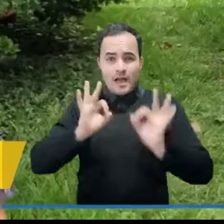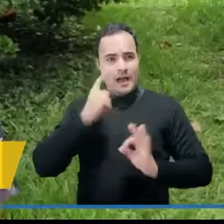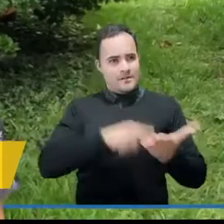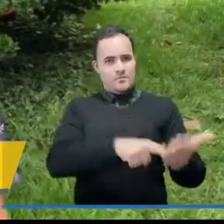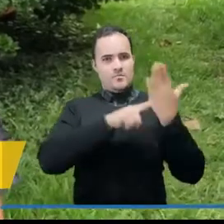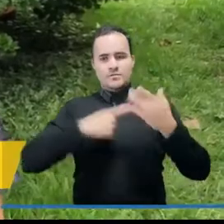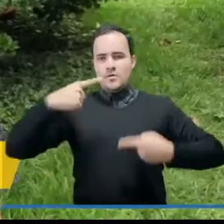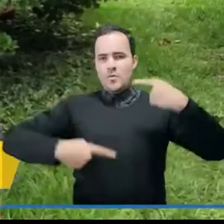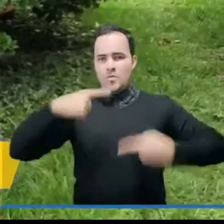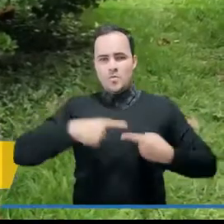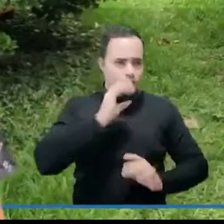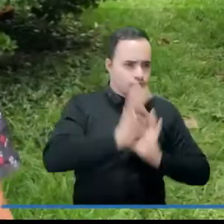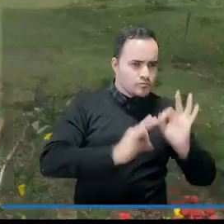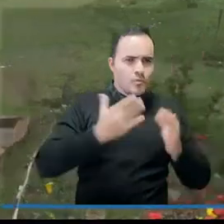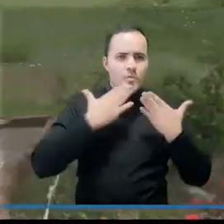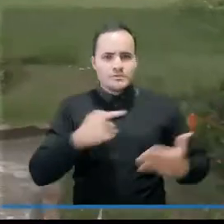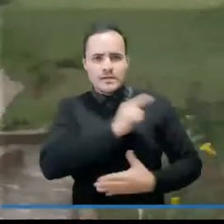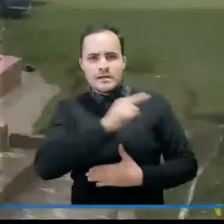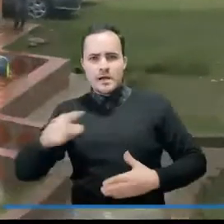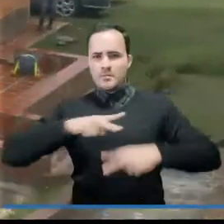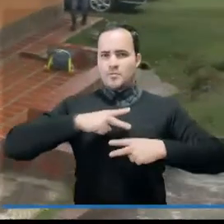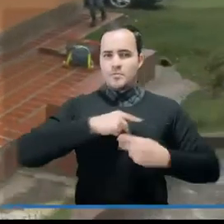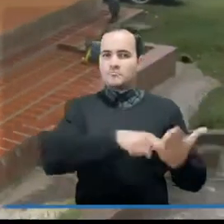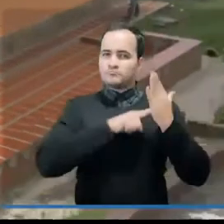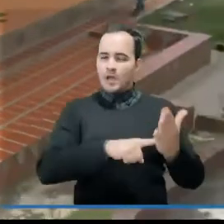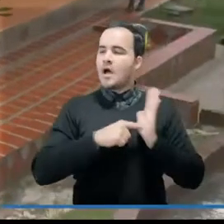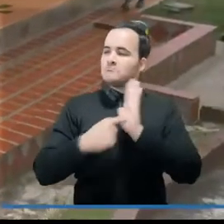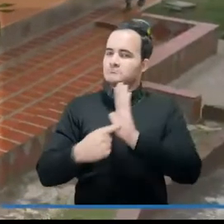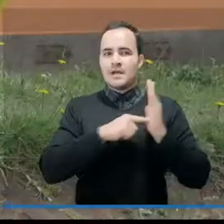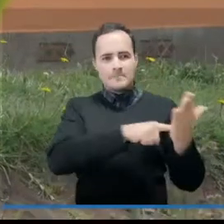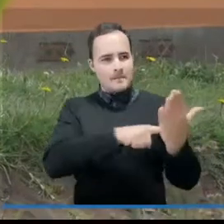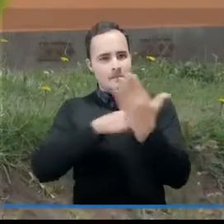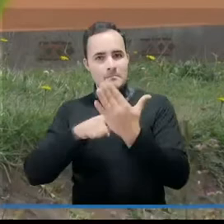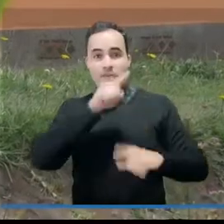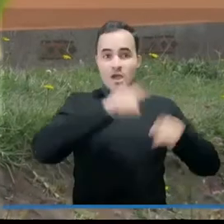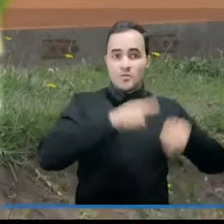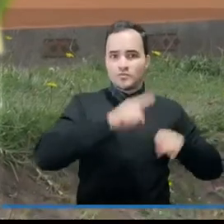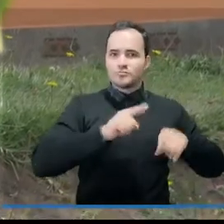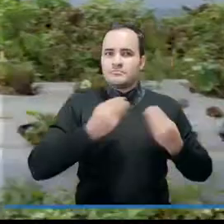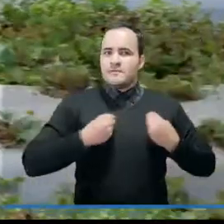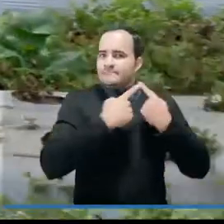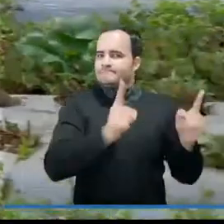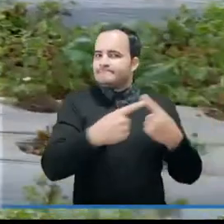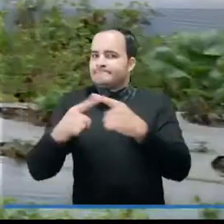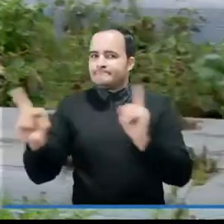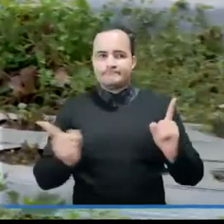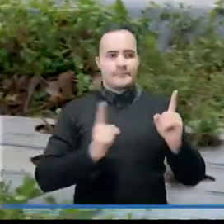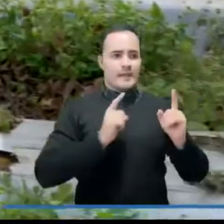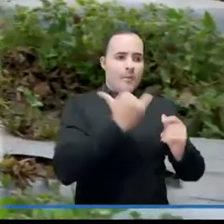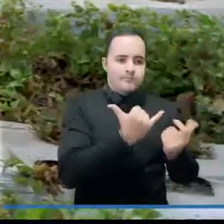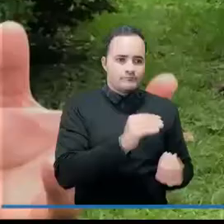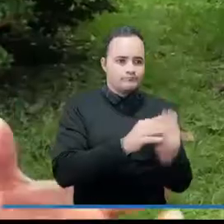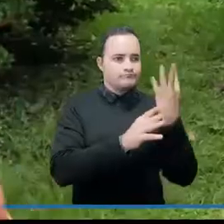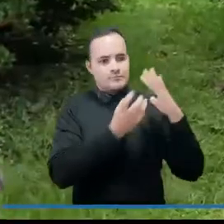el tiempo, cómo algunas fincas han adoptado otras experiencias como la construcción de ecohuertos